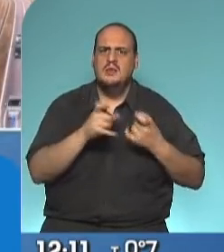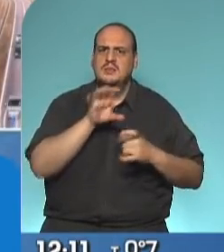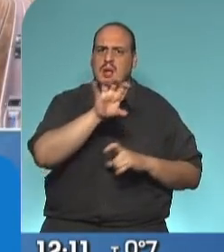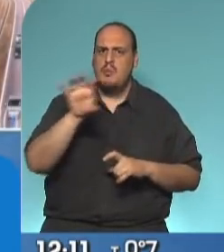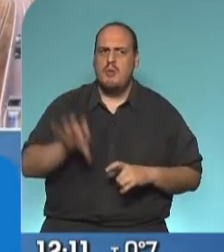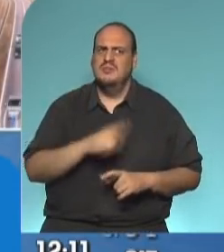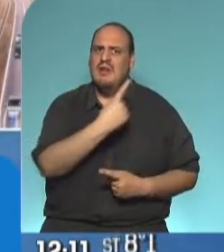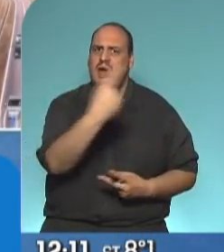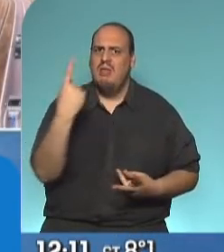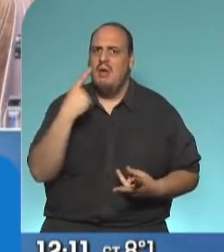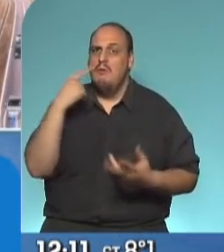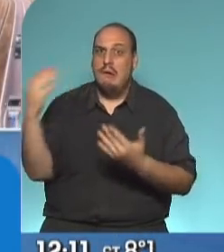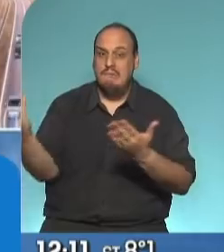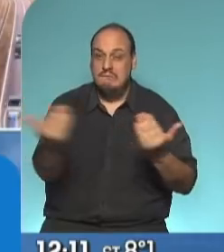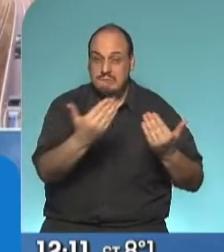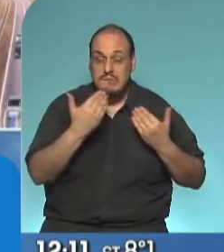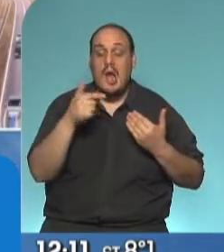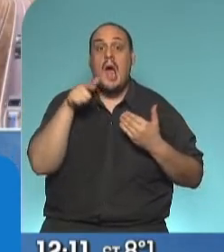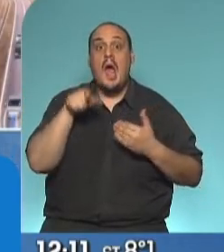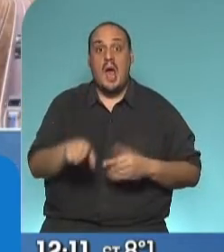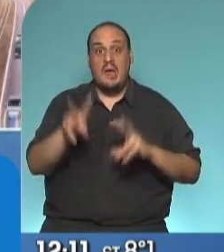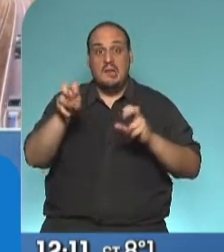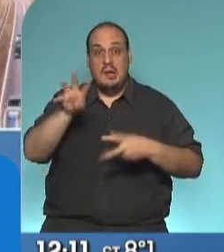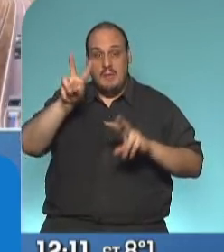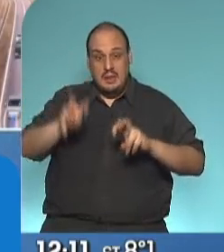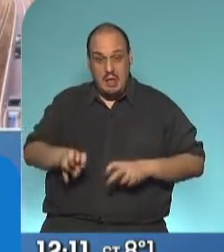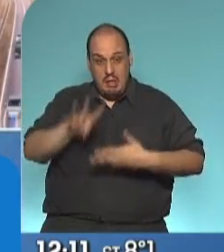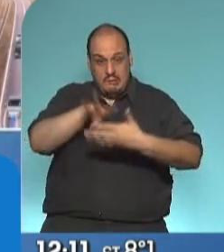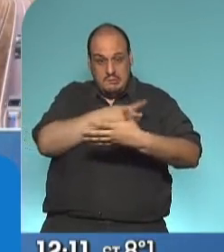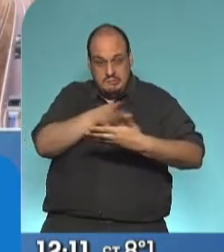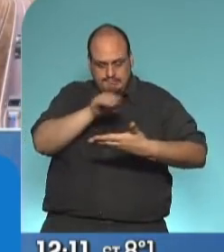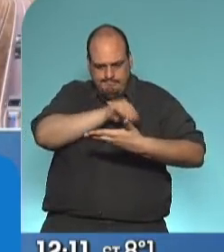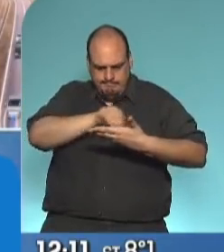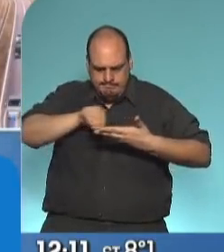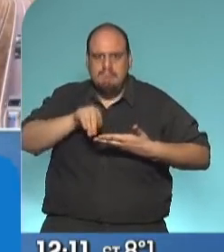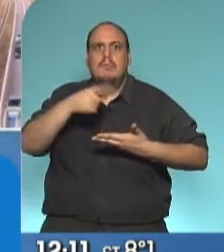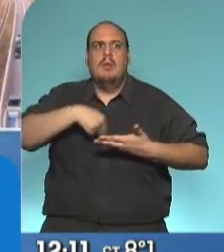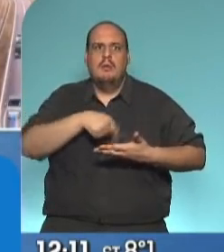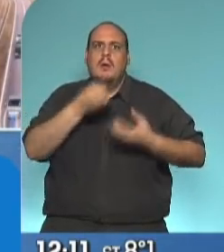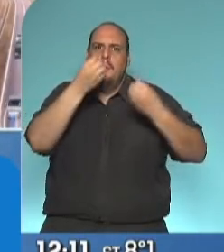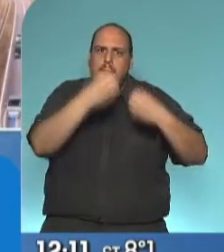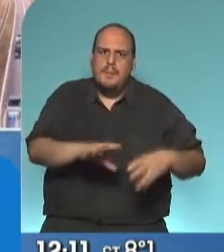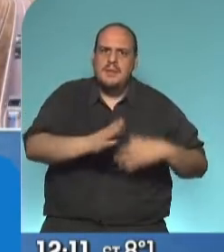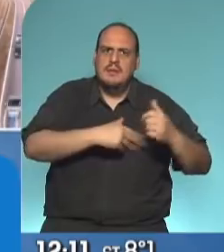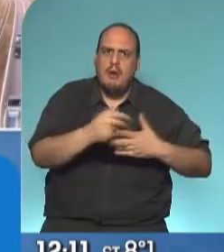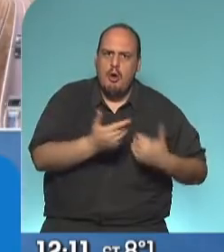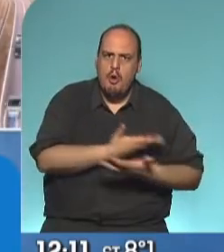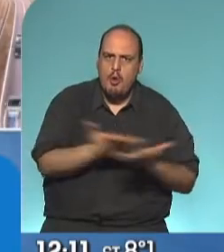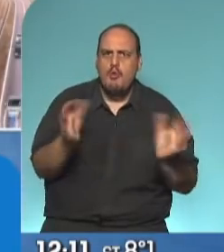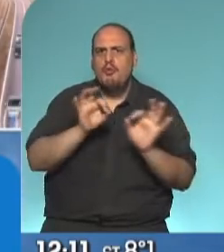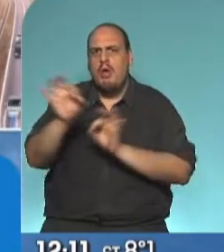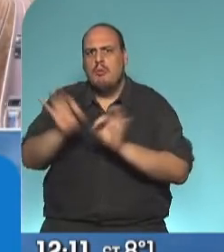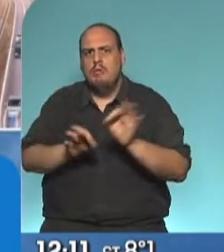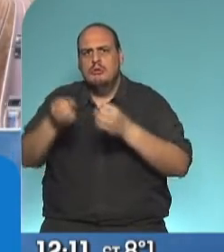sus provincias. Y en el marco de esa agenda es que venimos reactivando obras y poniendo en marcha proyectos